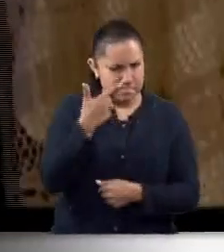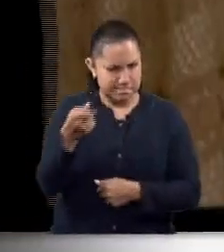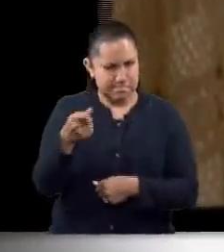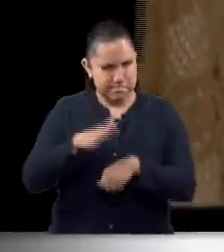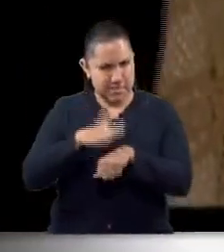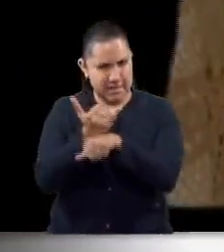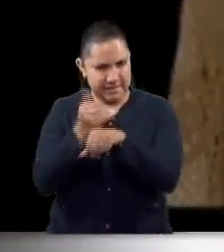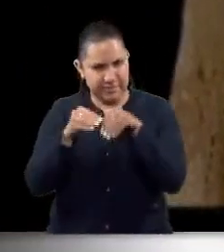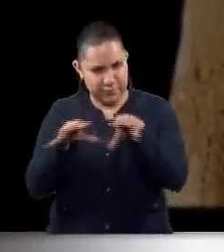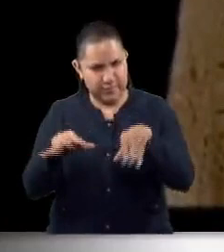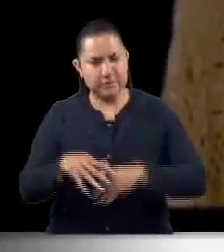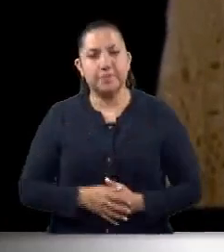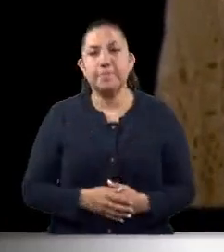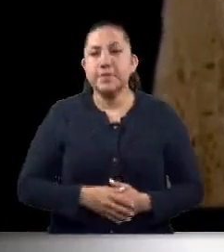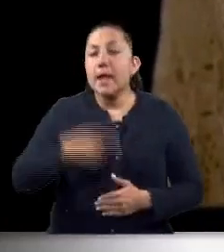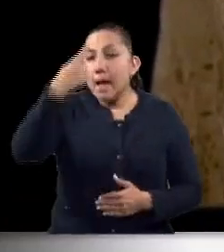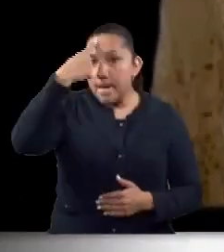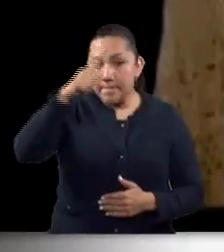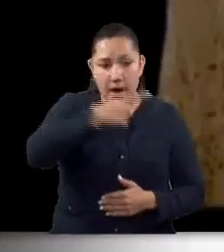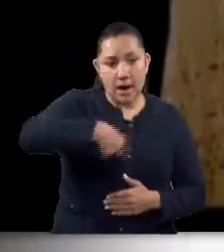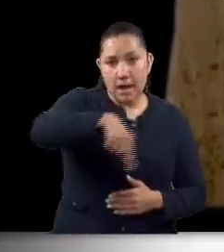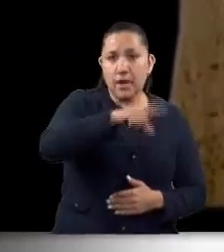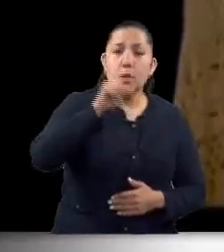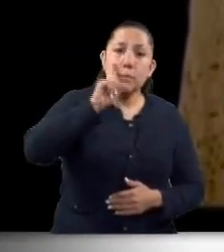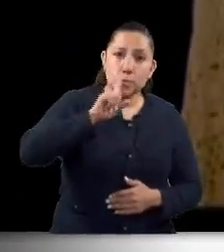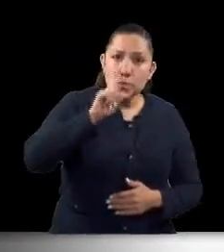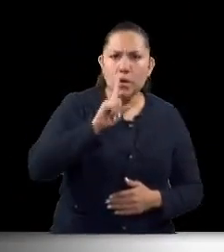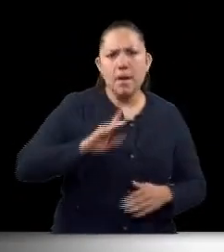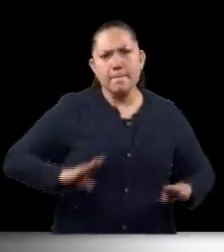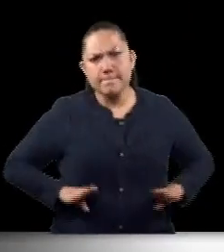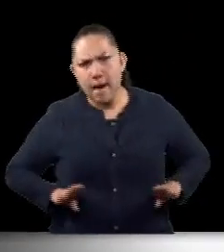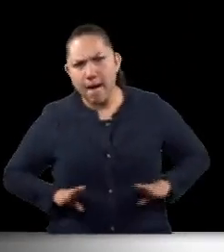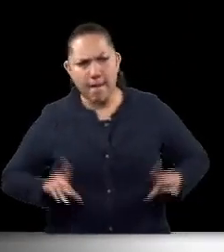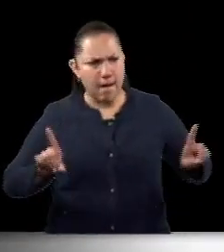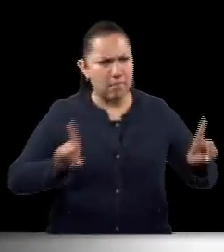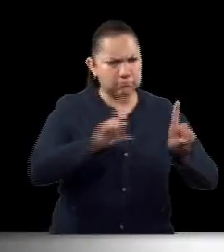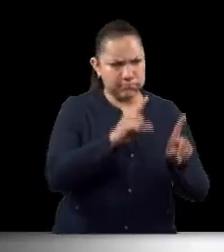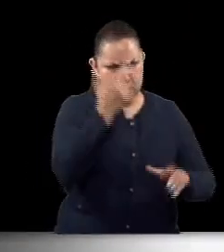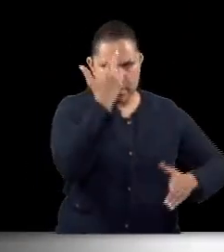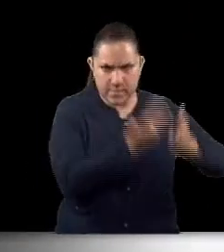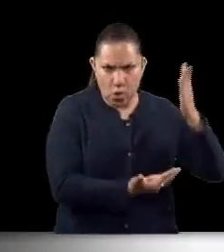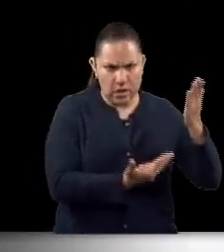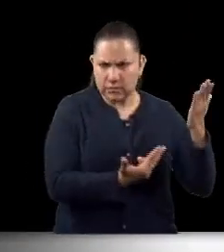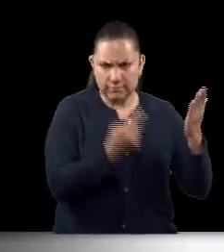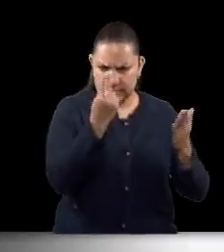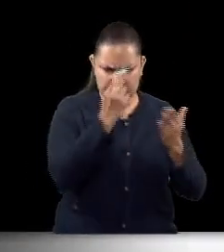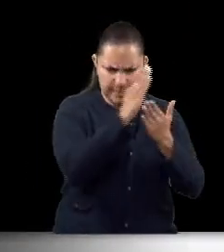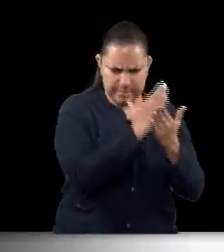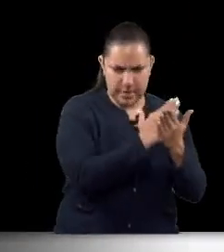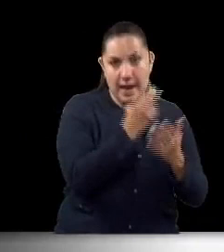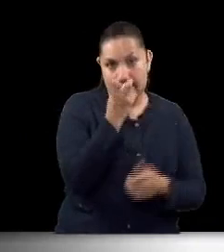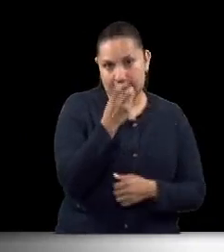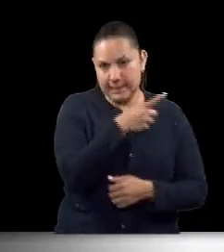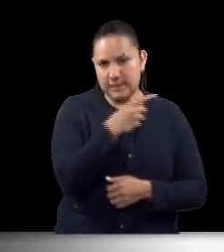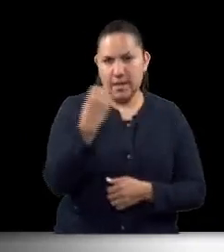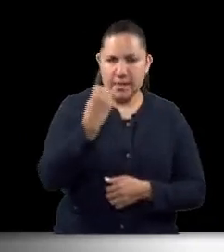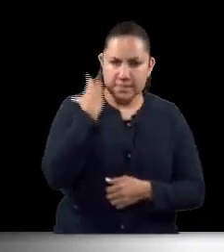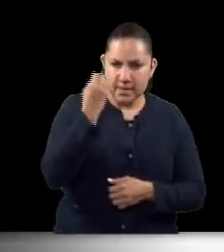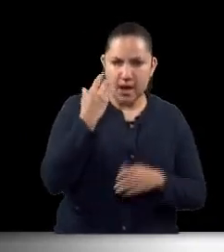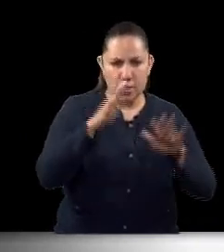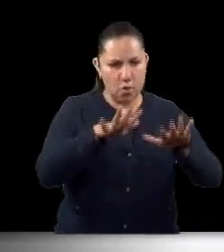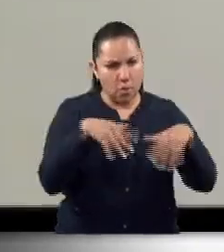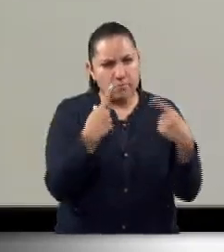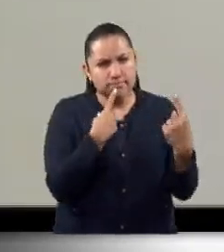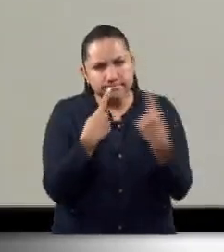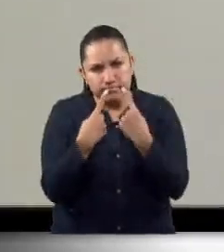A fin de generar mecanismos para prevenir la violencia de pareja, se llevó a cabo el diálogo virtual Mujeres por una Vida Libre de